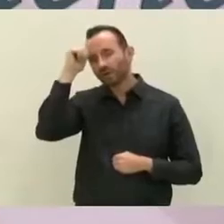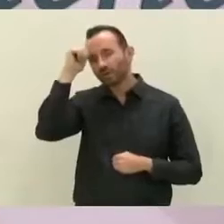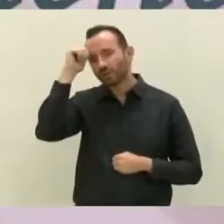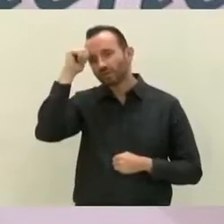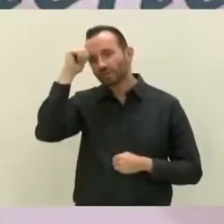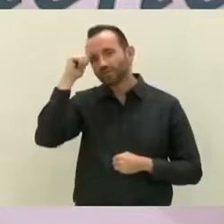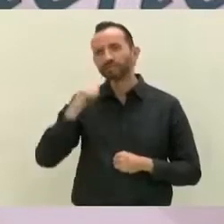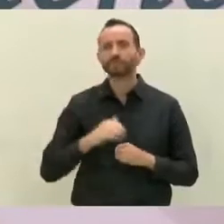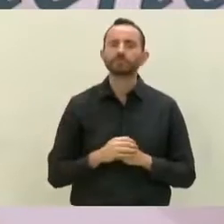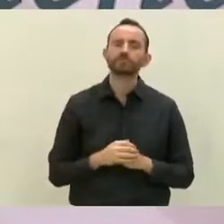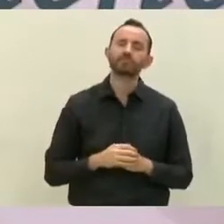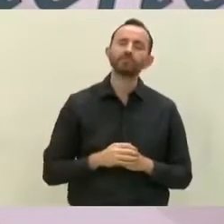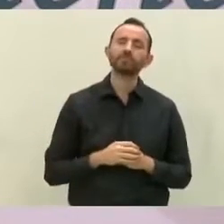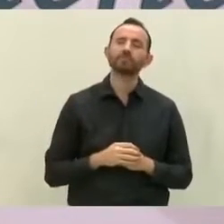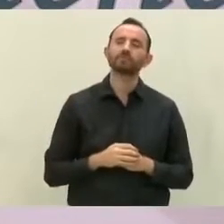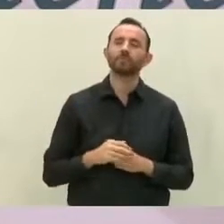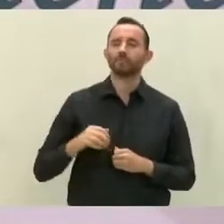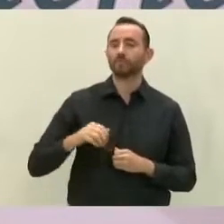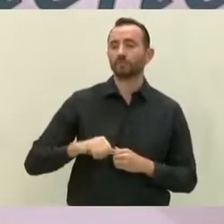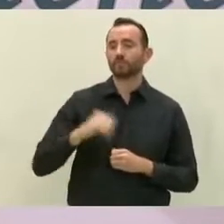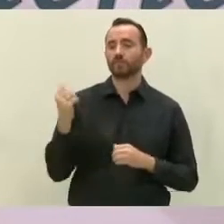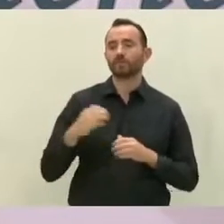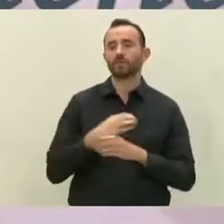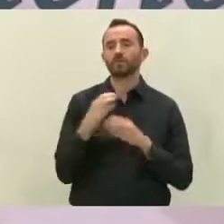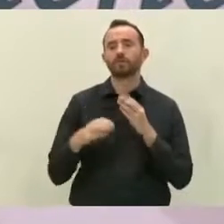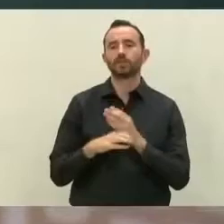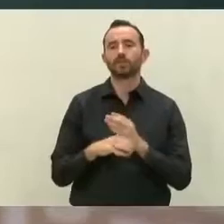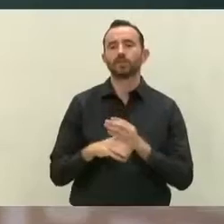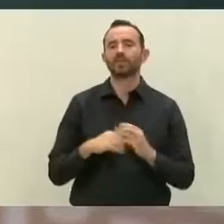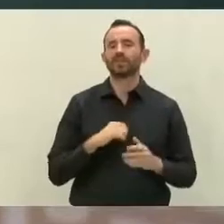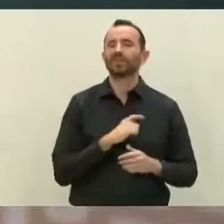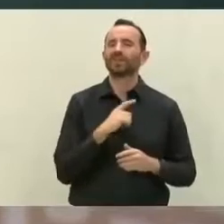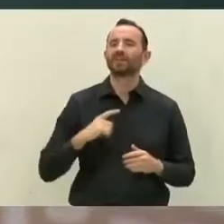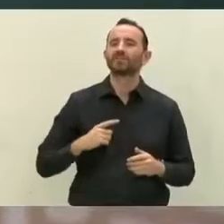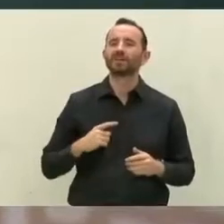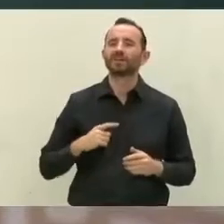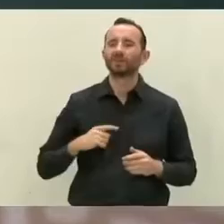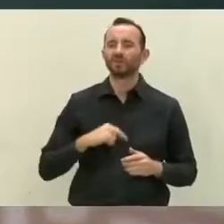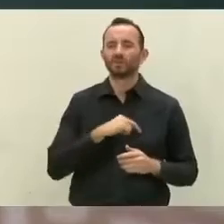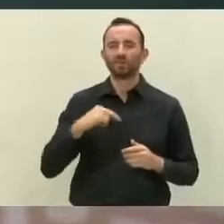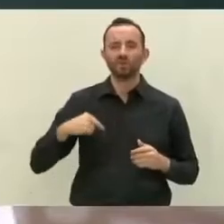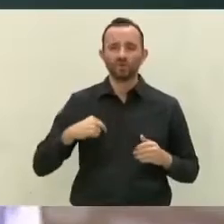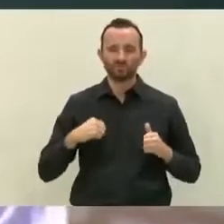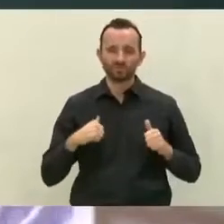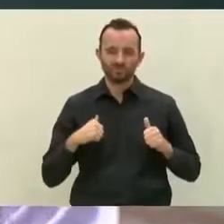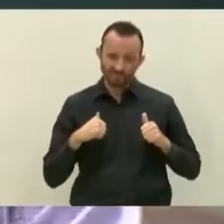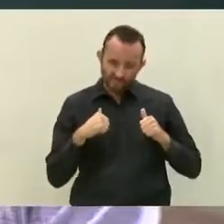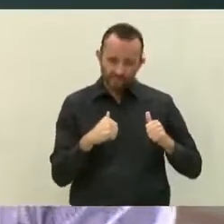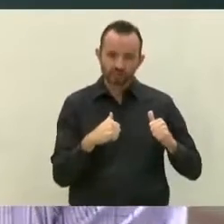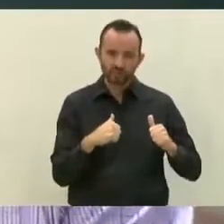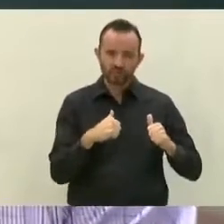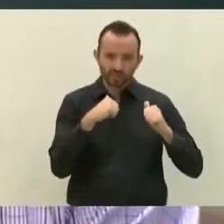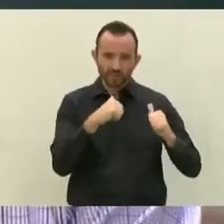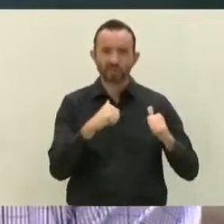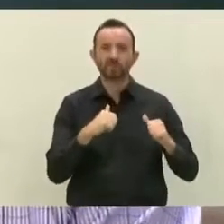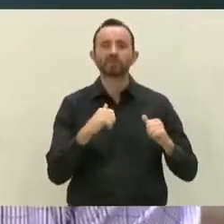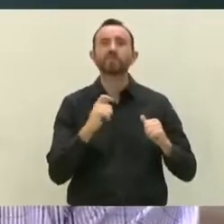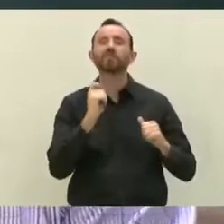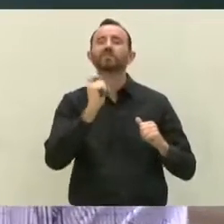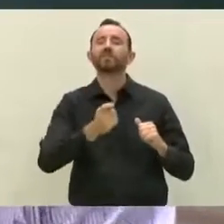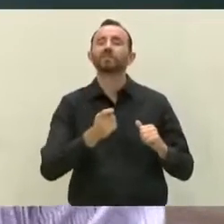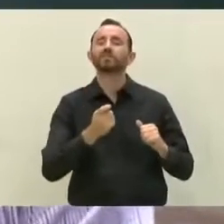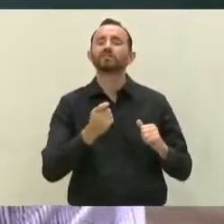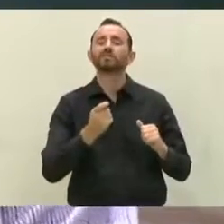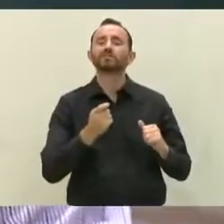Tenemos que atender, es el que no